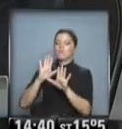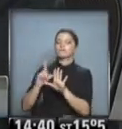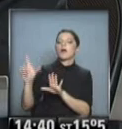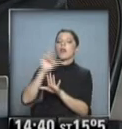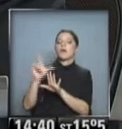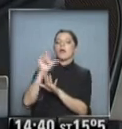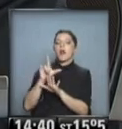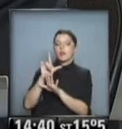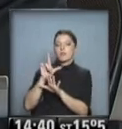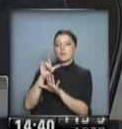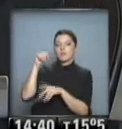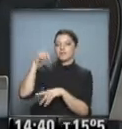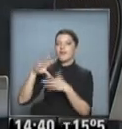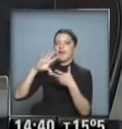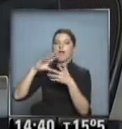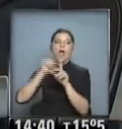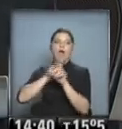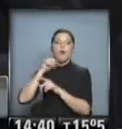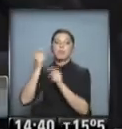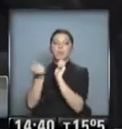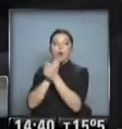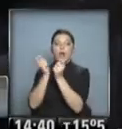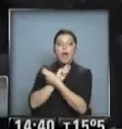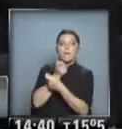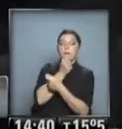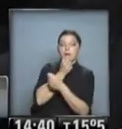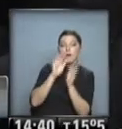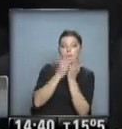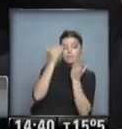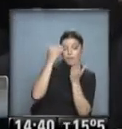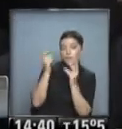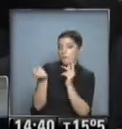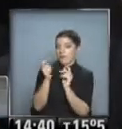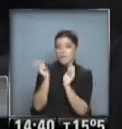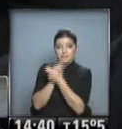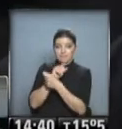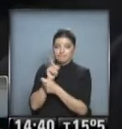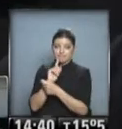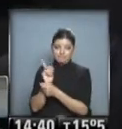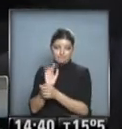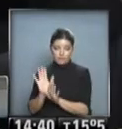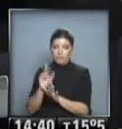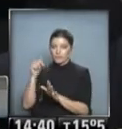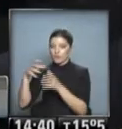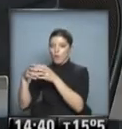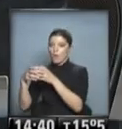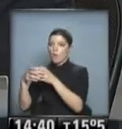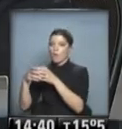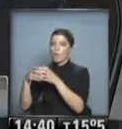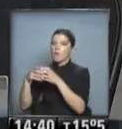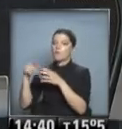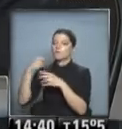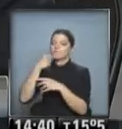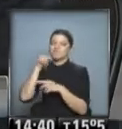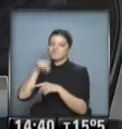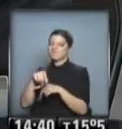ningún tipo de modificación. Modificar la constitución. a la derecha de Piñera, para decirlo en términos claros. Con lo cual, ven que